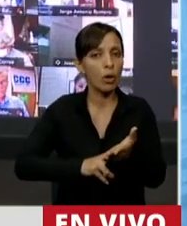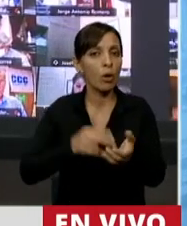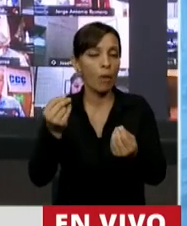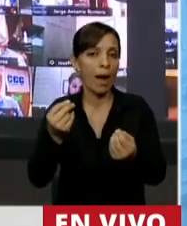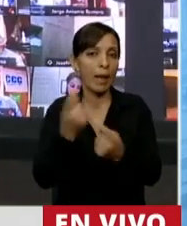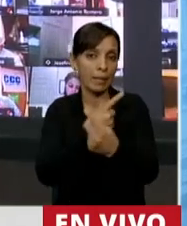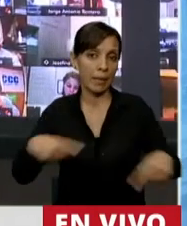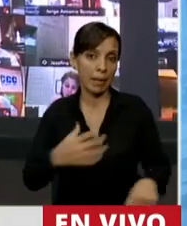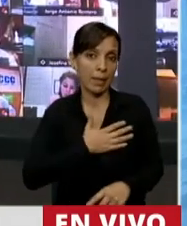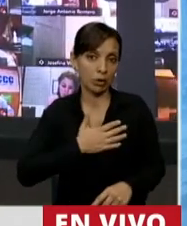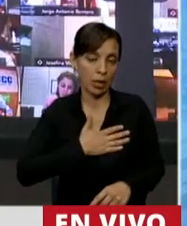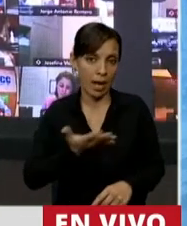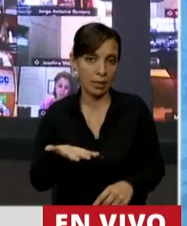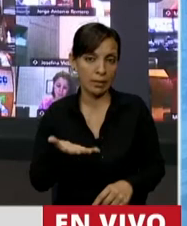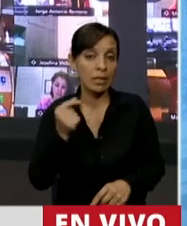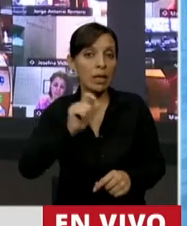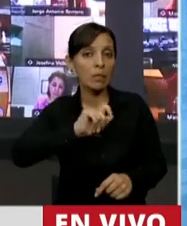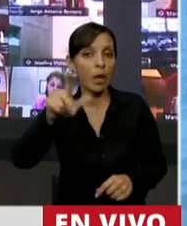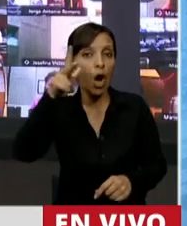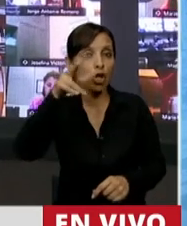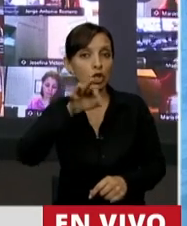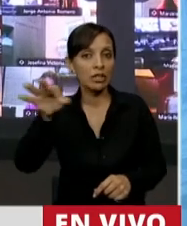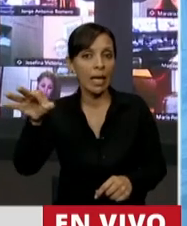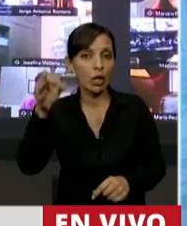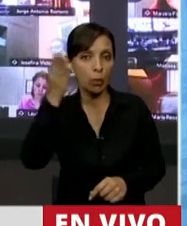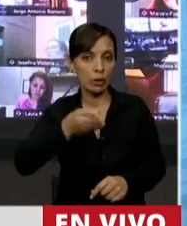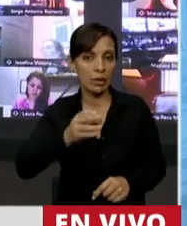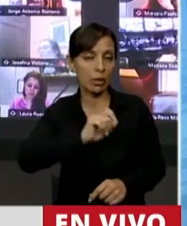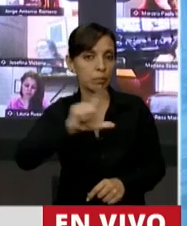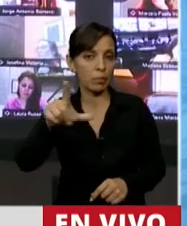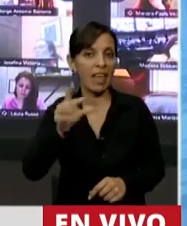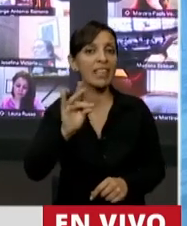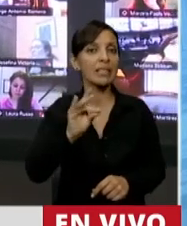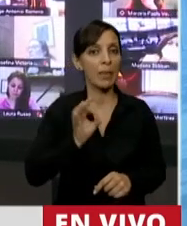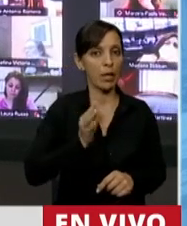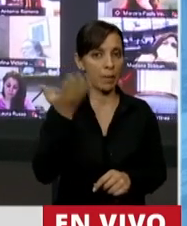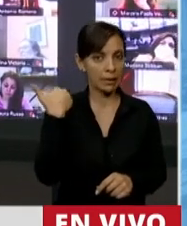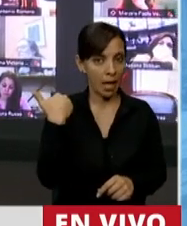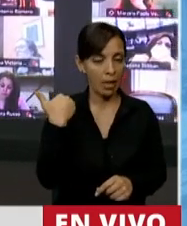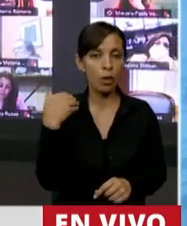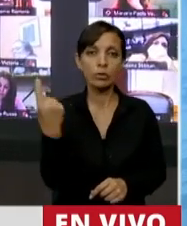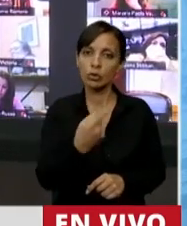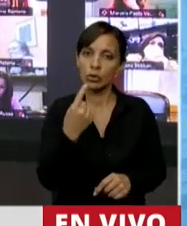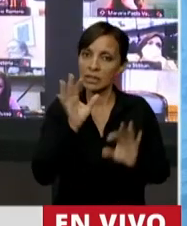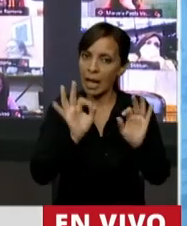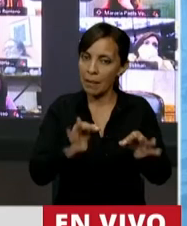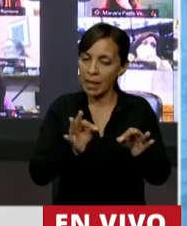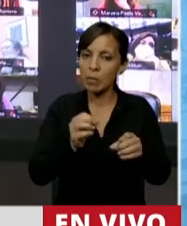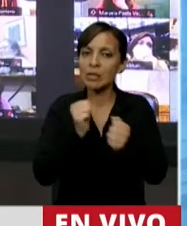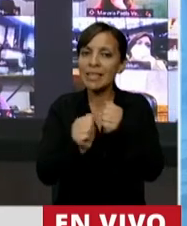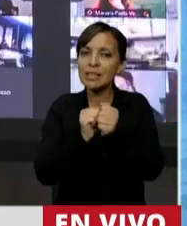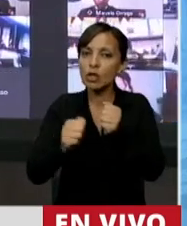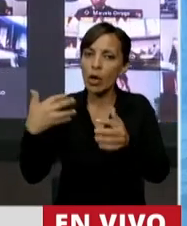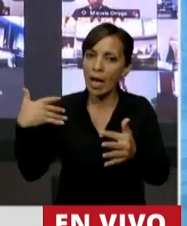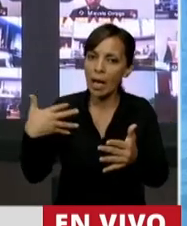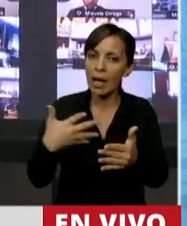es el de los bienes personales que aumentó un 800% en diciembre del año pasado. Y todos sabemos que a lo largo de la historia